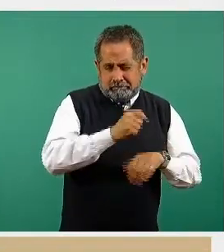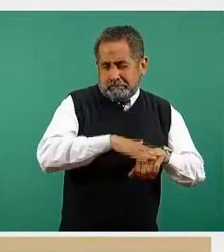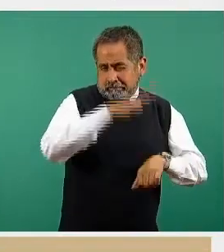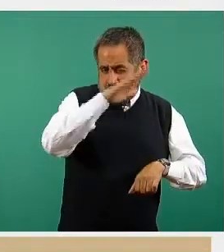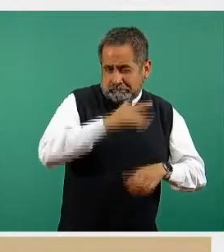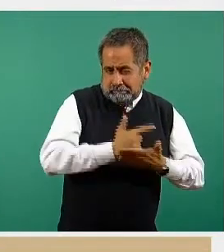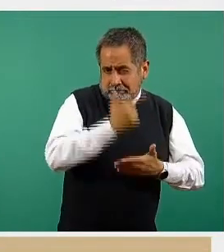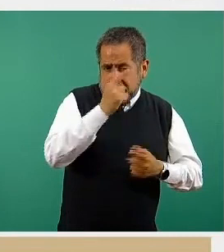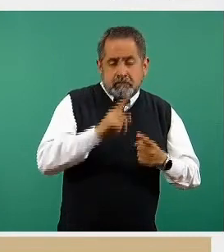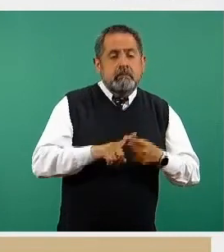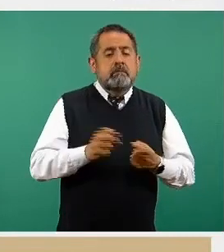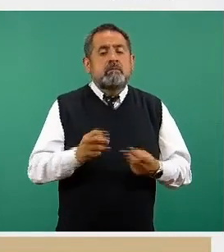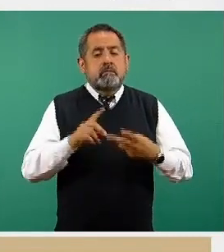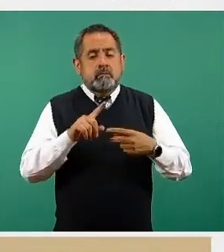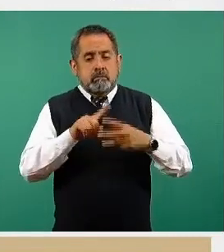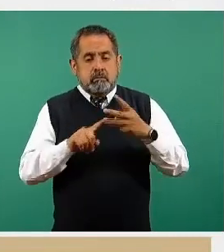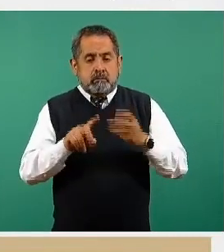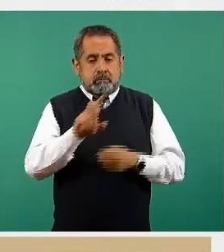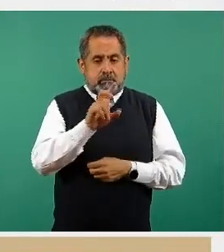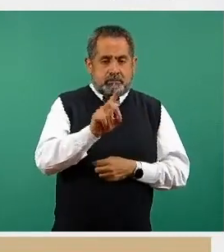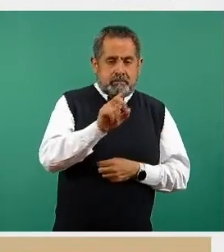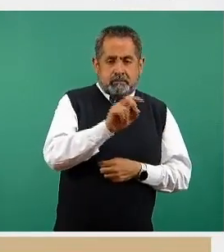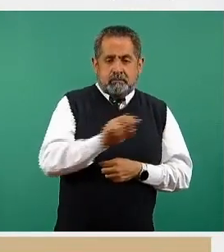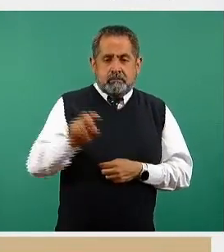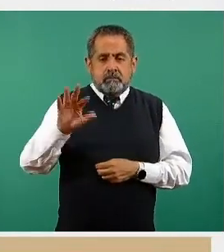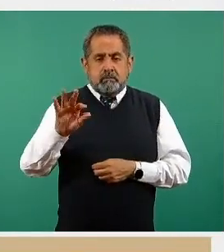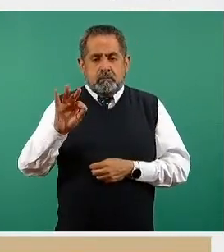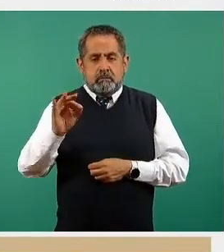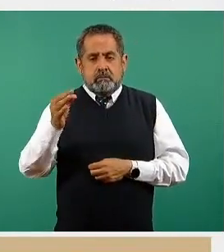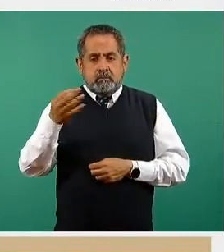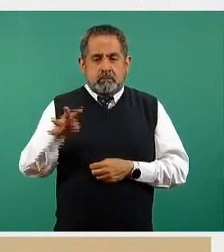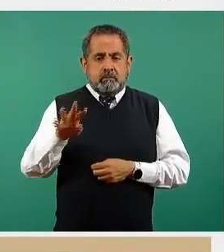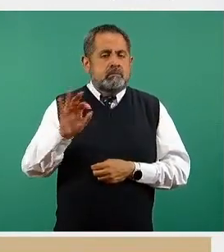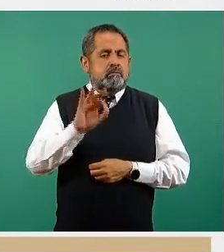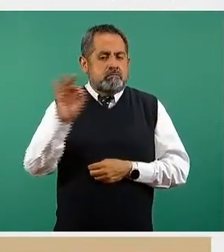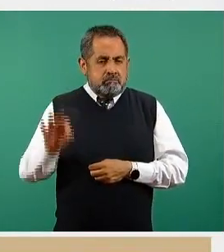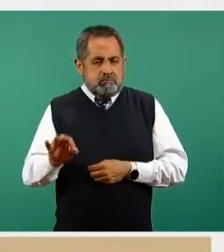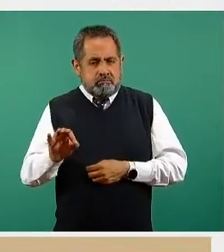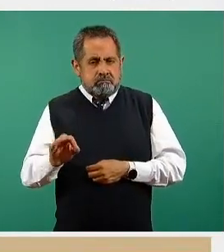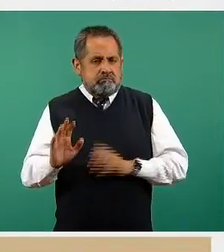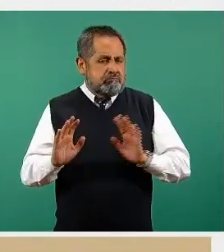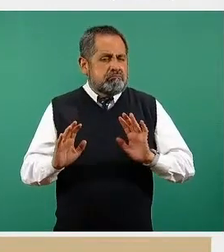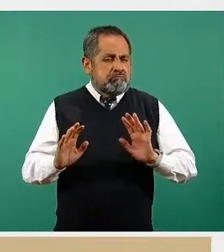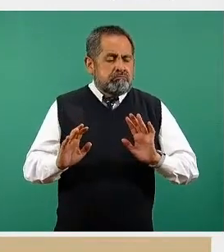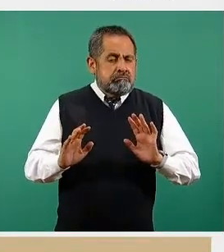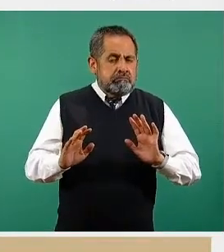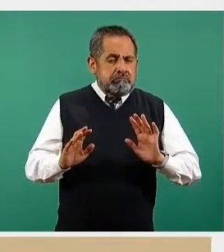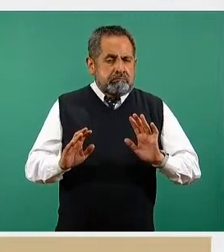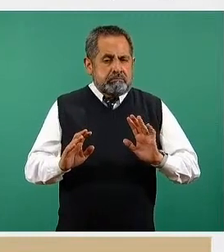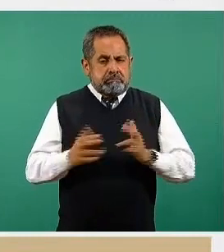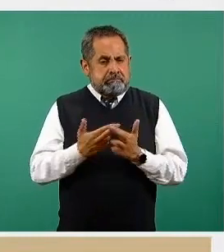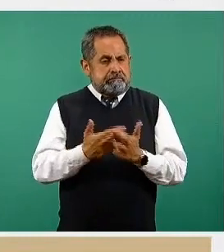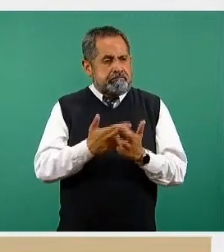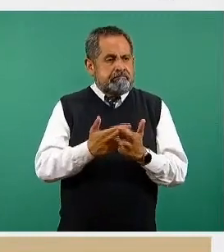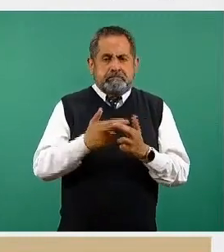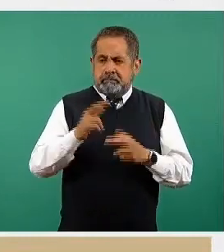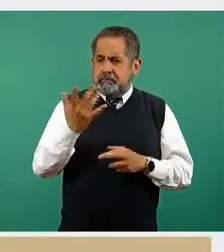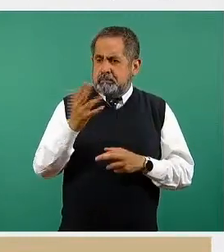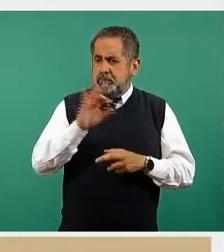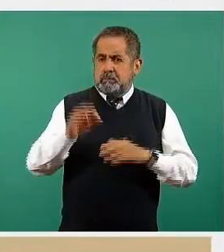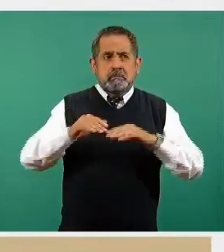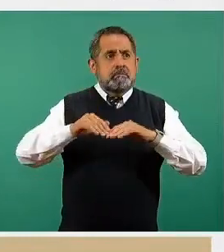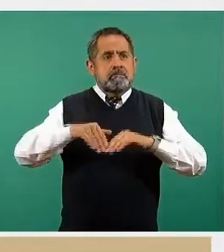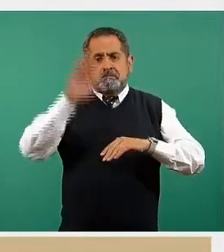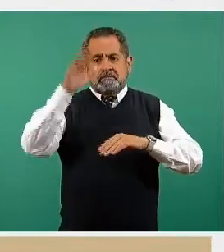que fluctúa entre un 30 y un 49 por ciento, decir, tienen más de la mitad de sus camas disponibles, pero